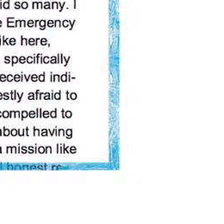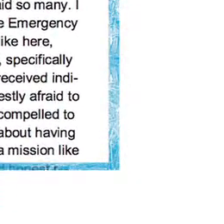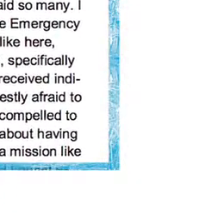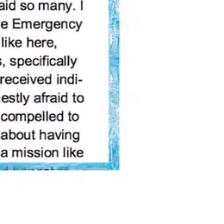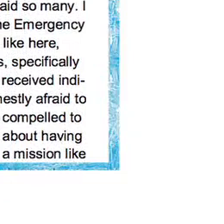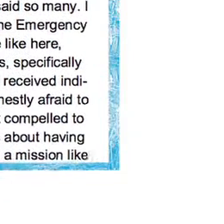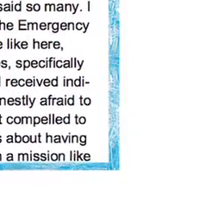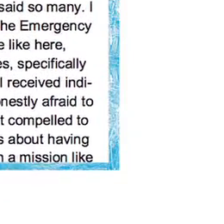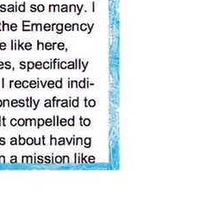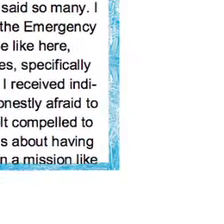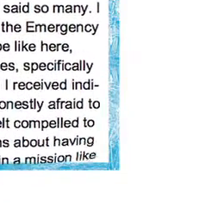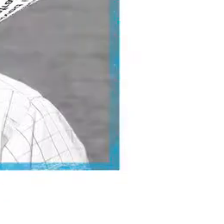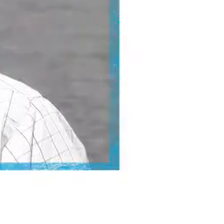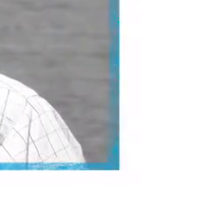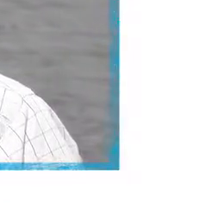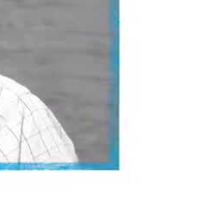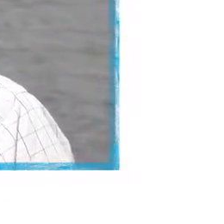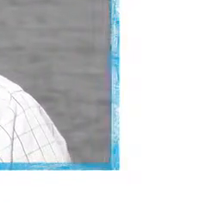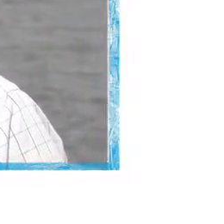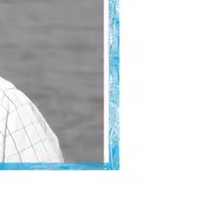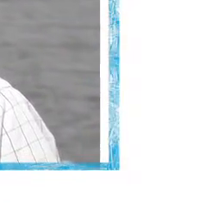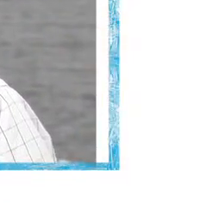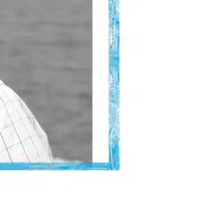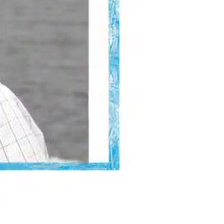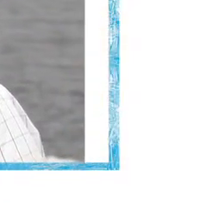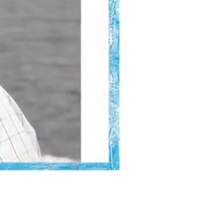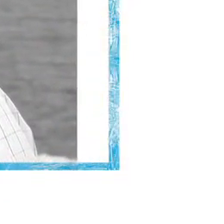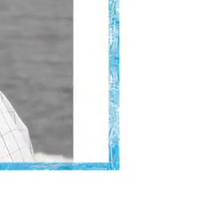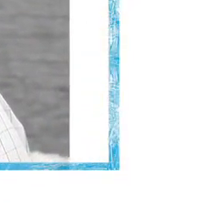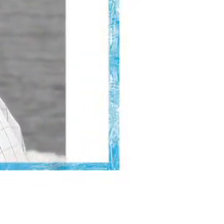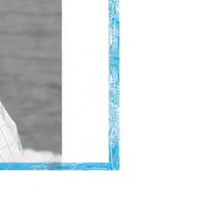Artículo de Bután Perfil de algunos funcionarios con discapacidad